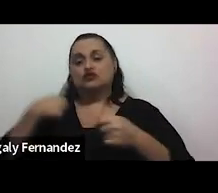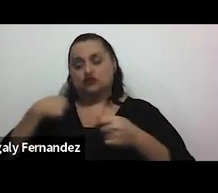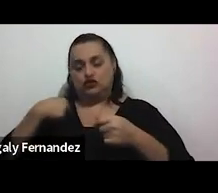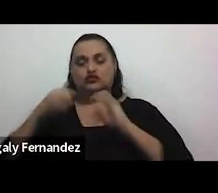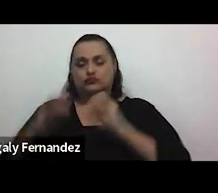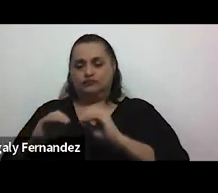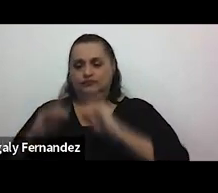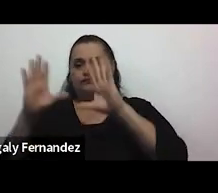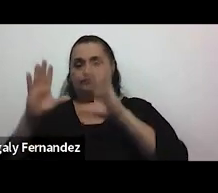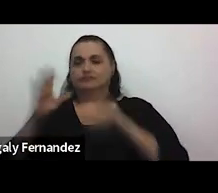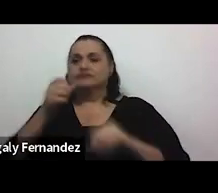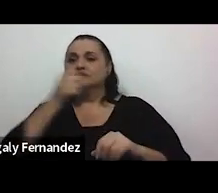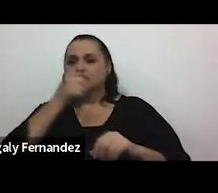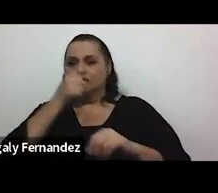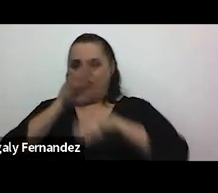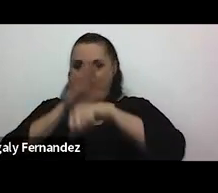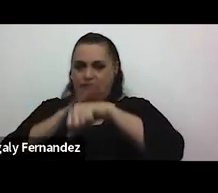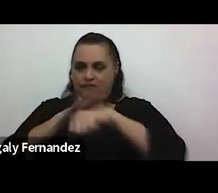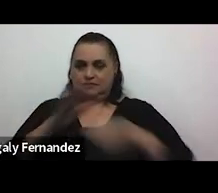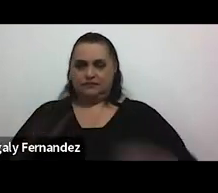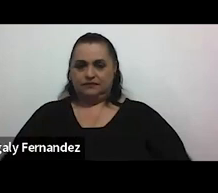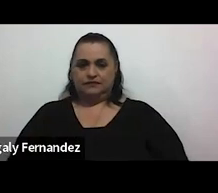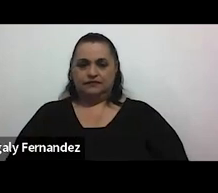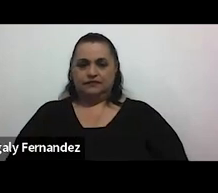dando el permiso de conversar.